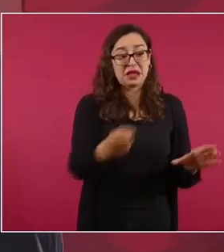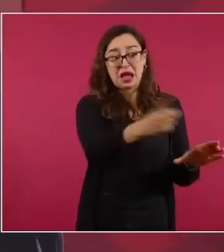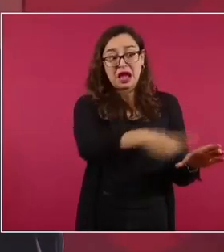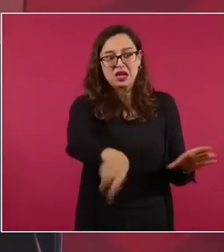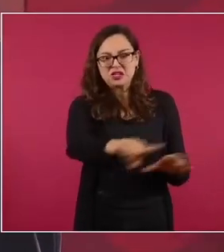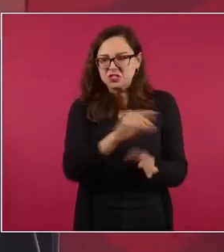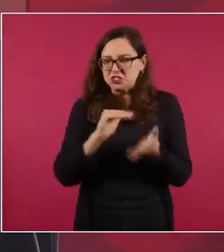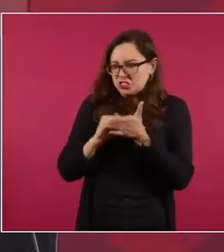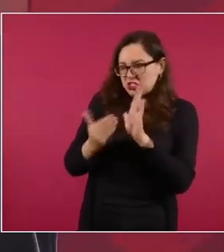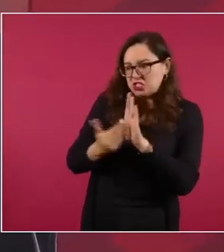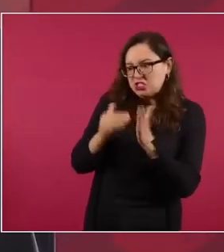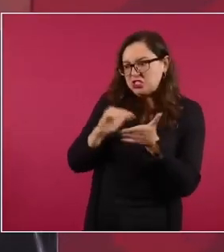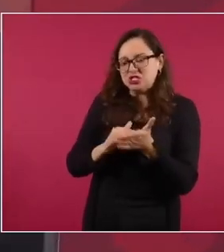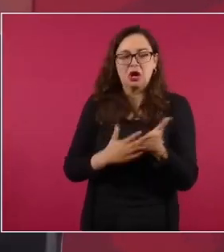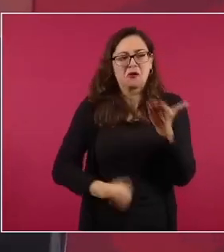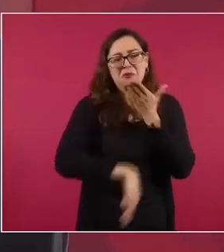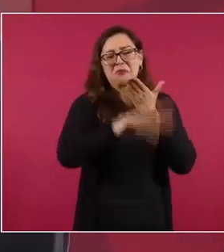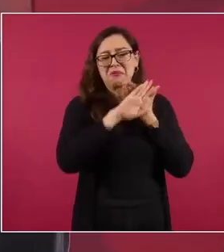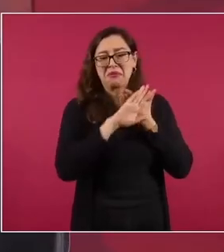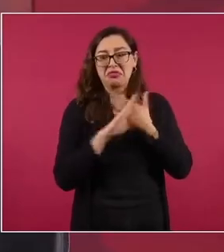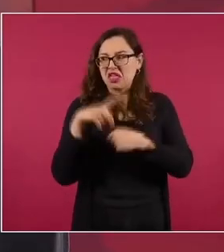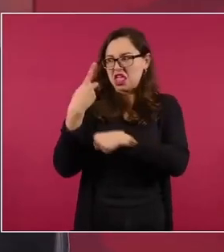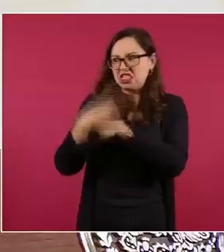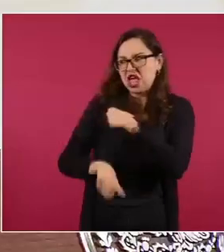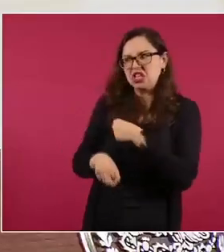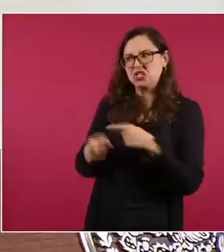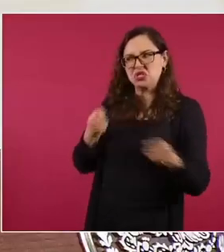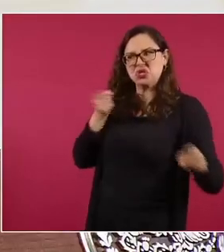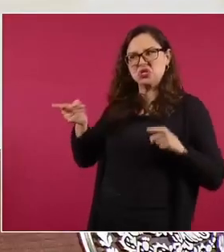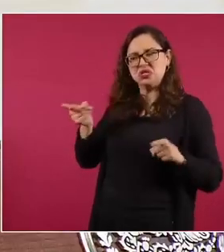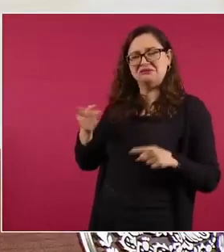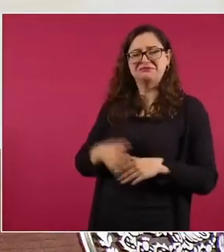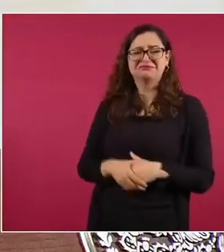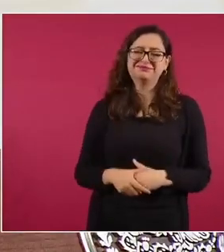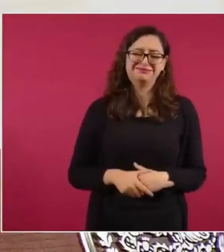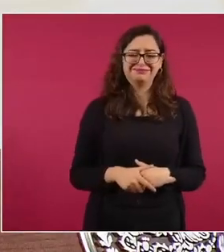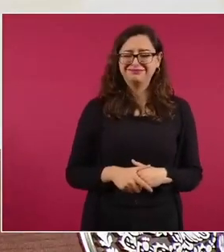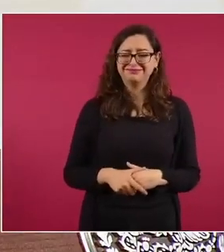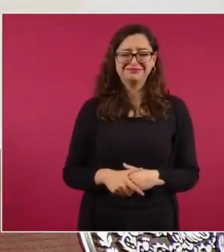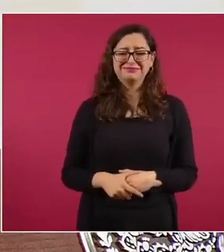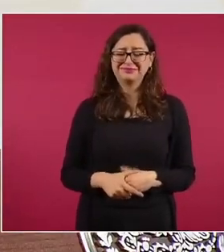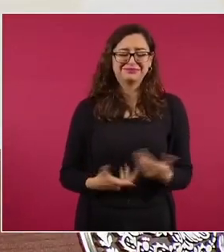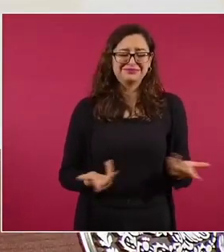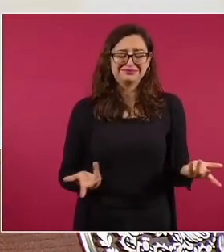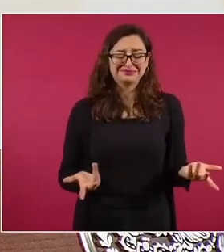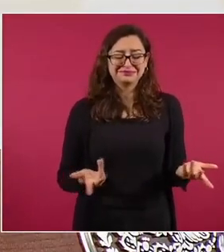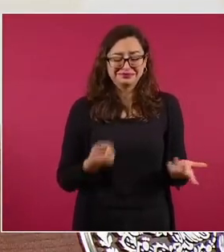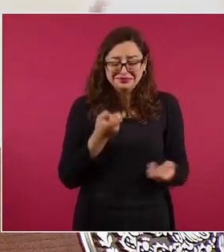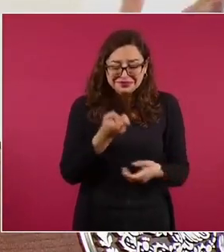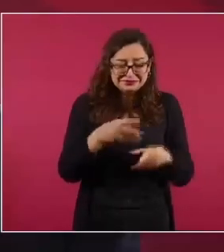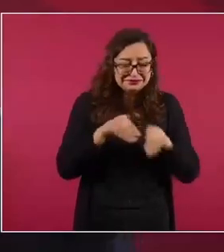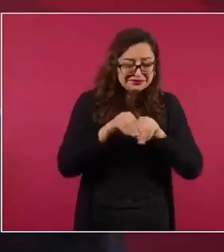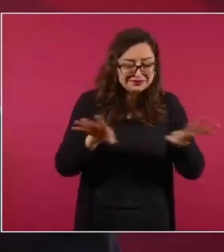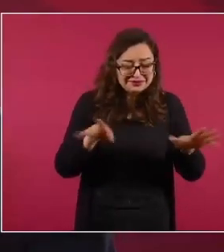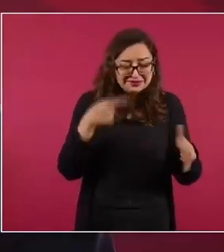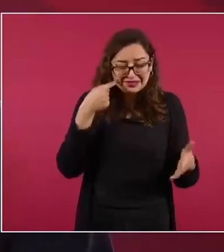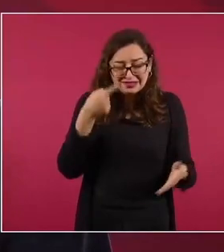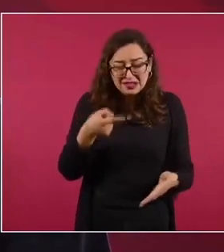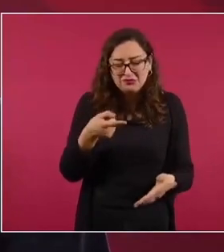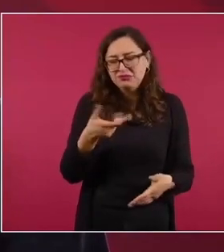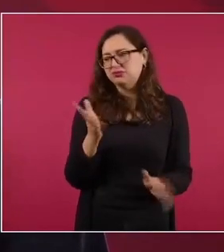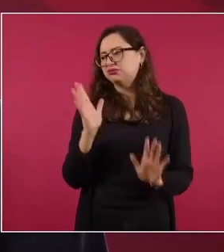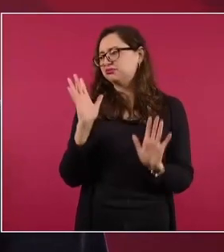dañar. No, la gente hasta rechaza eso,